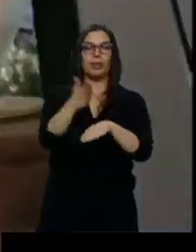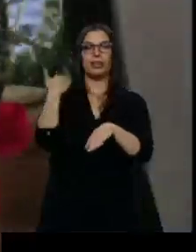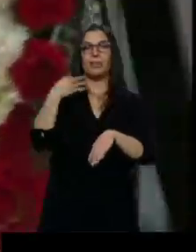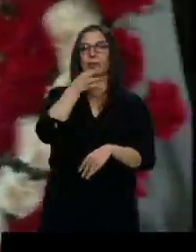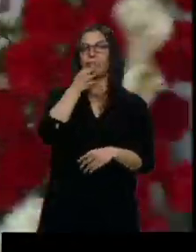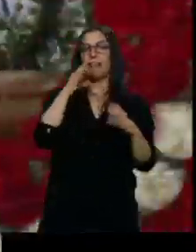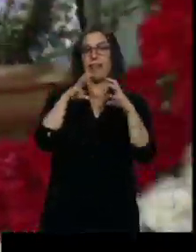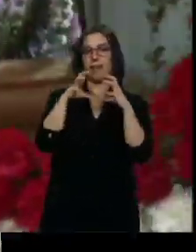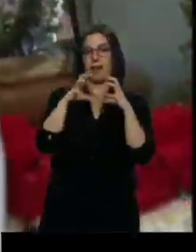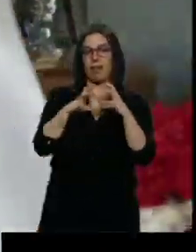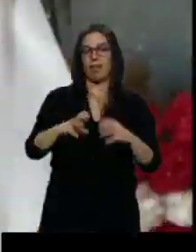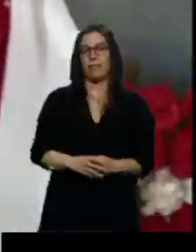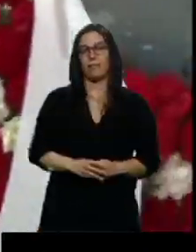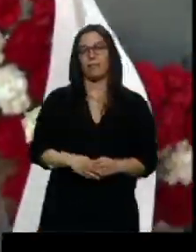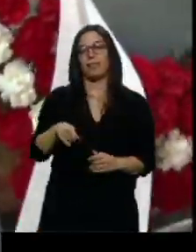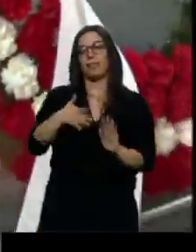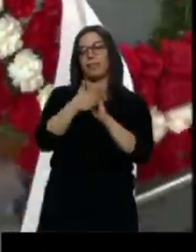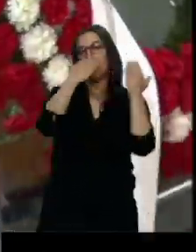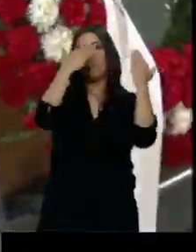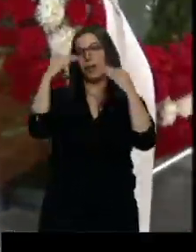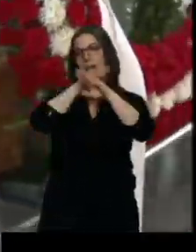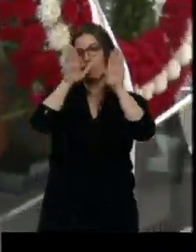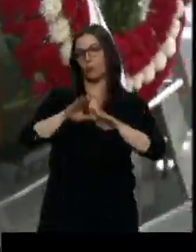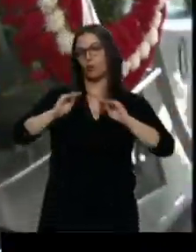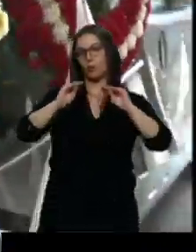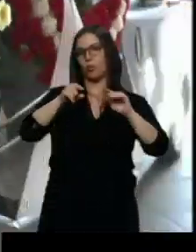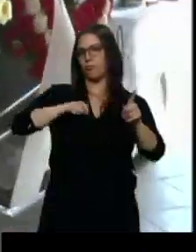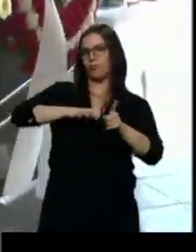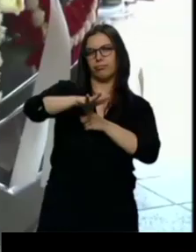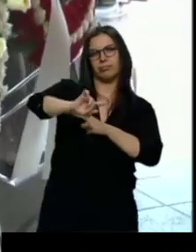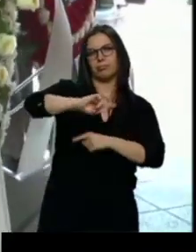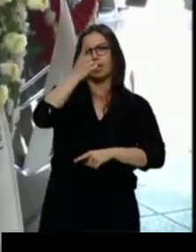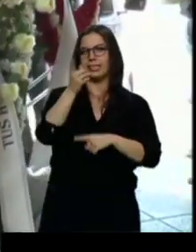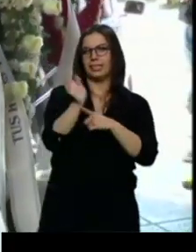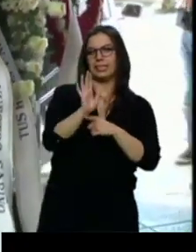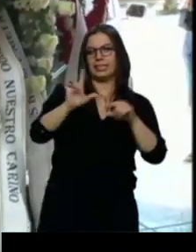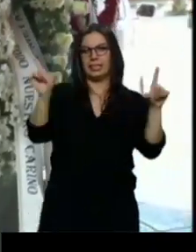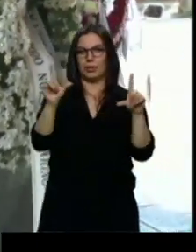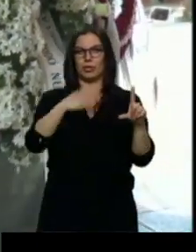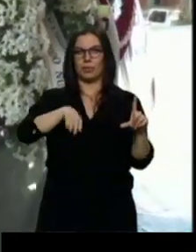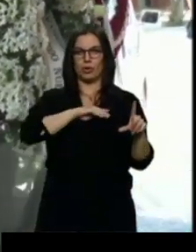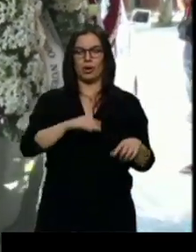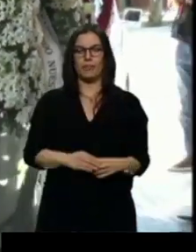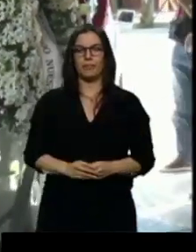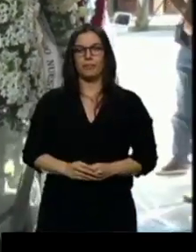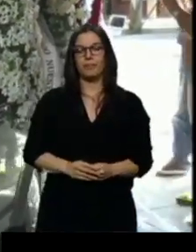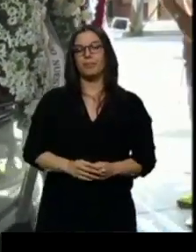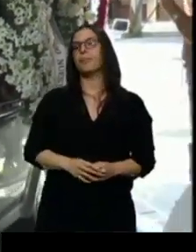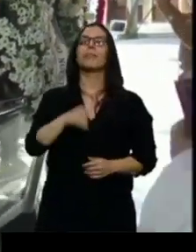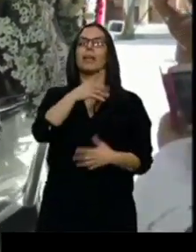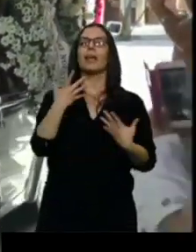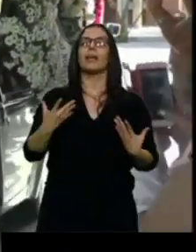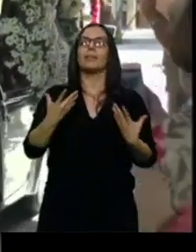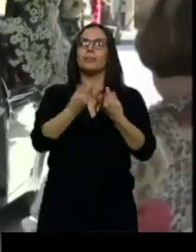Es el último homenaje al más influyente cineasta y realizador de la televisión española. Sus restos reposan en el mismo panteón que